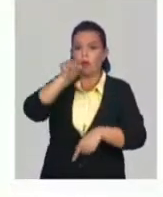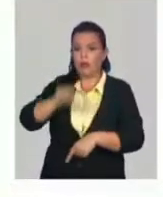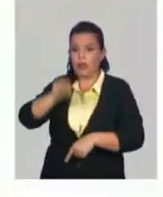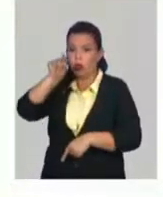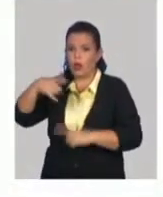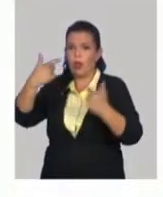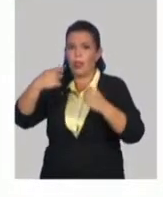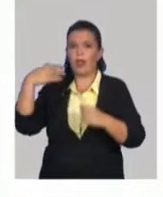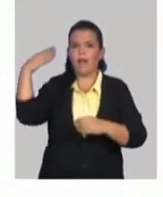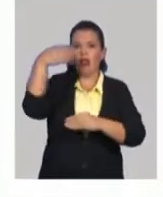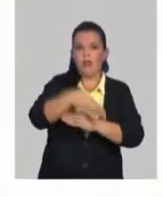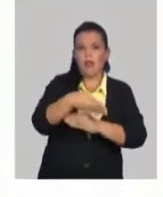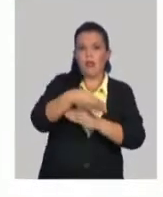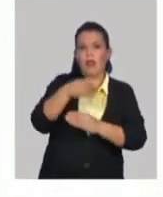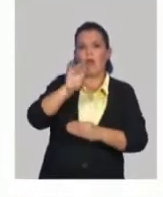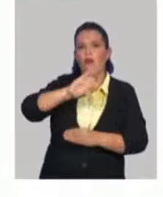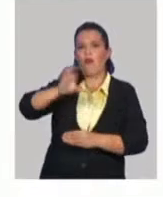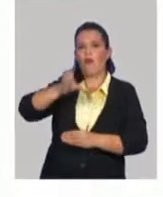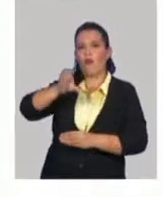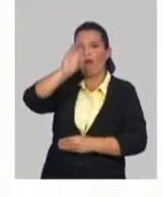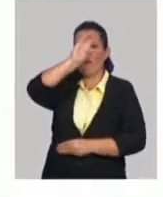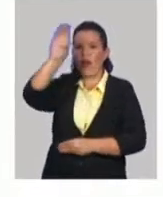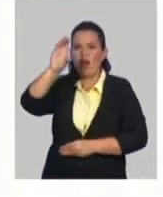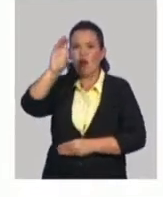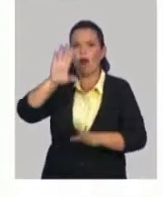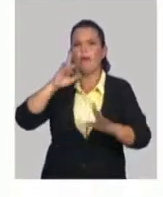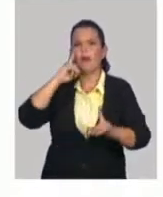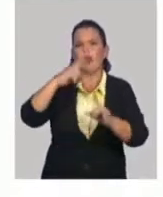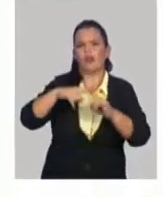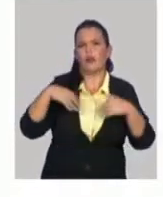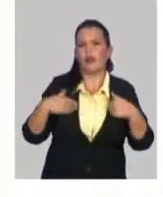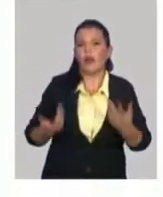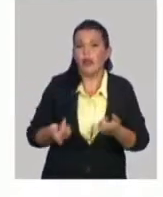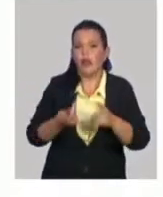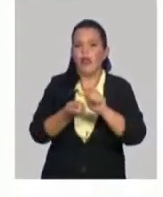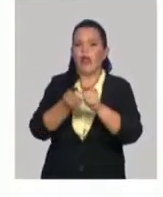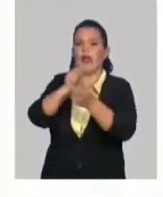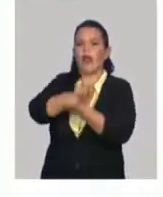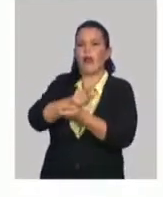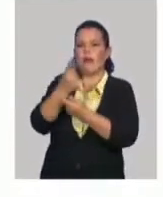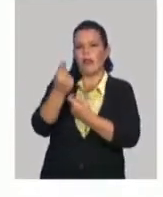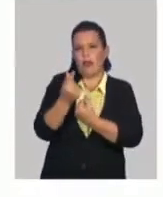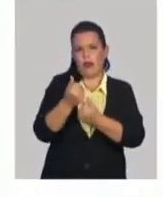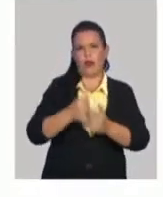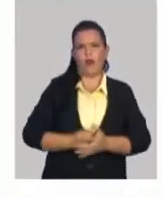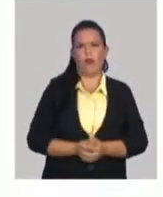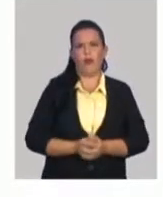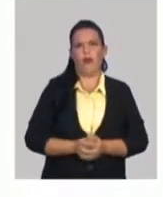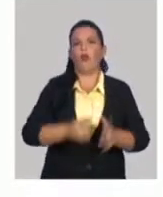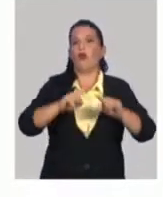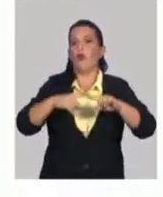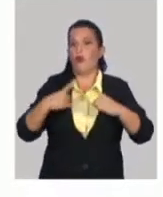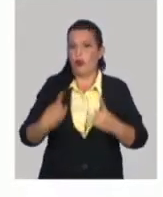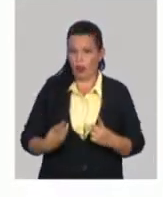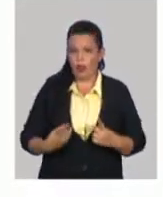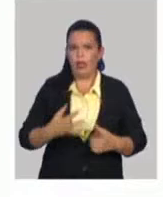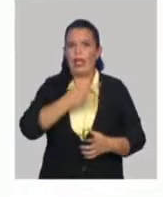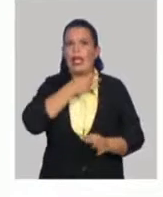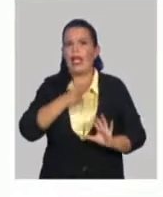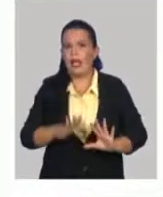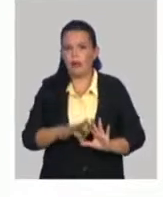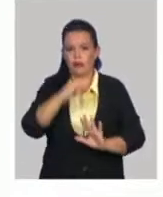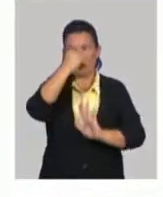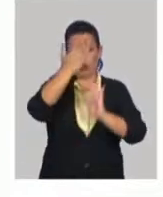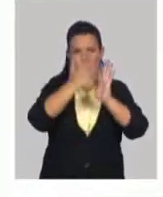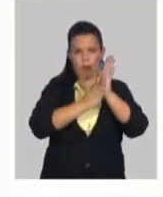esas cuentas de CUC a CUP, automáticamente, a la fecha transcurridos los seis meses, el